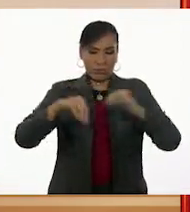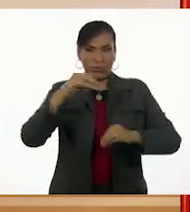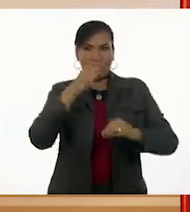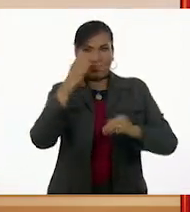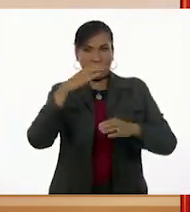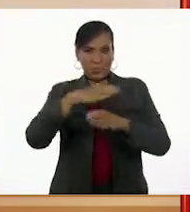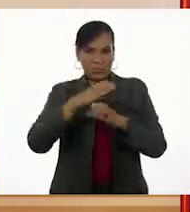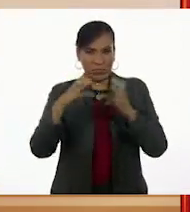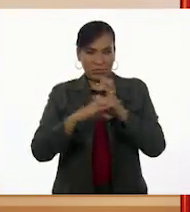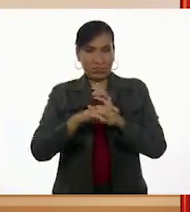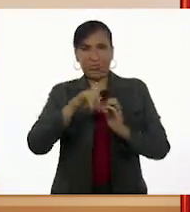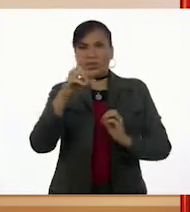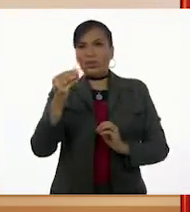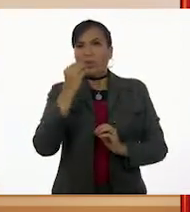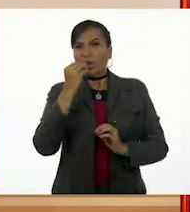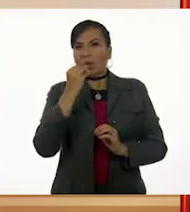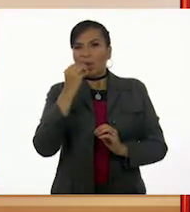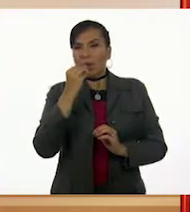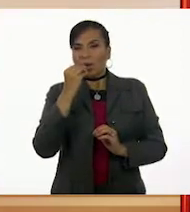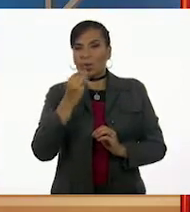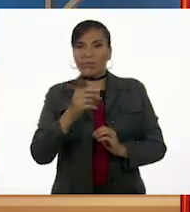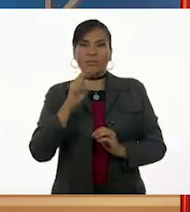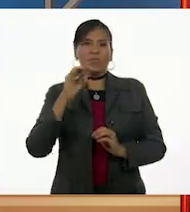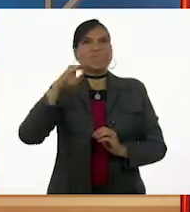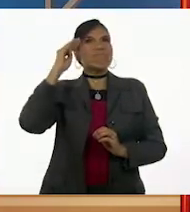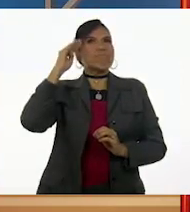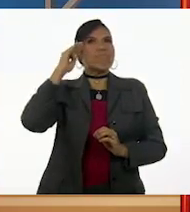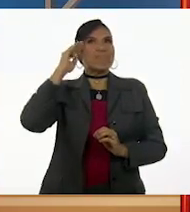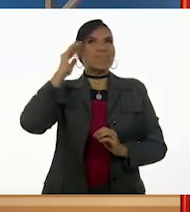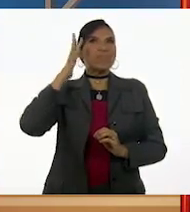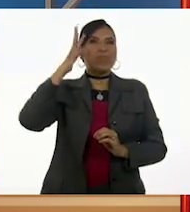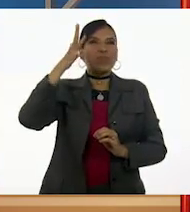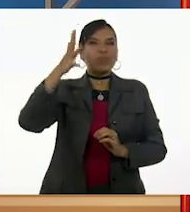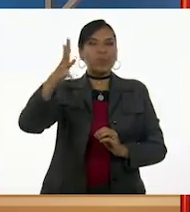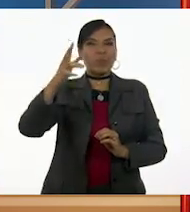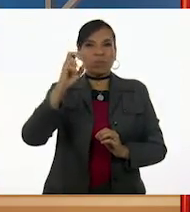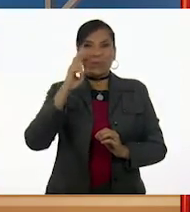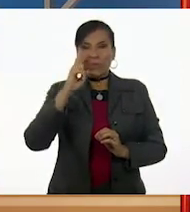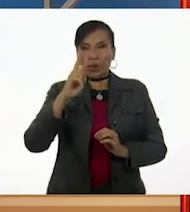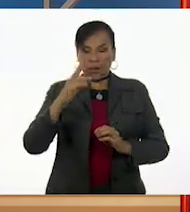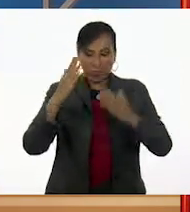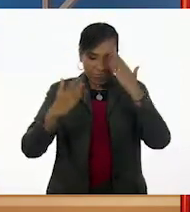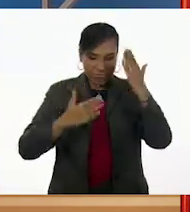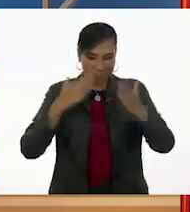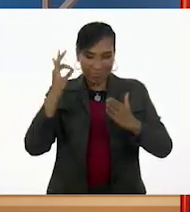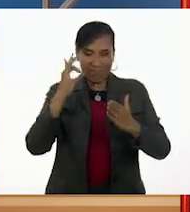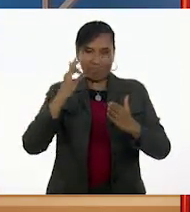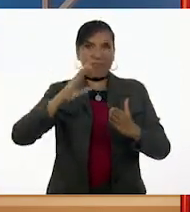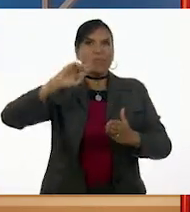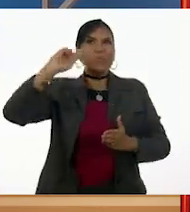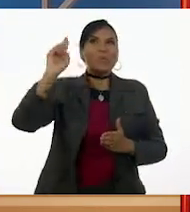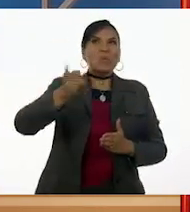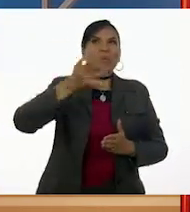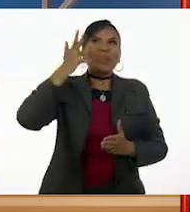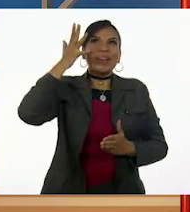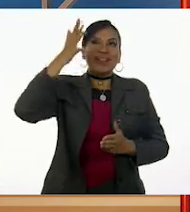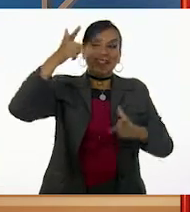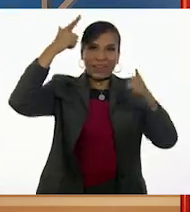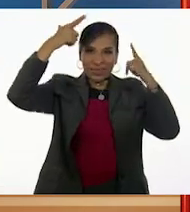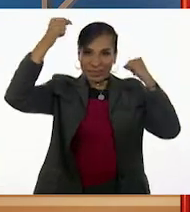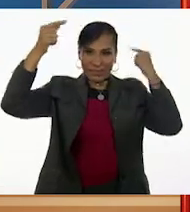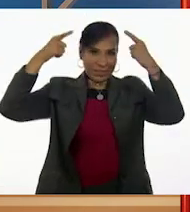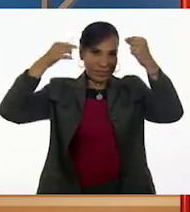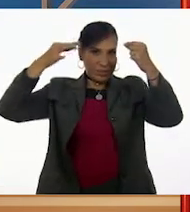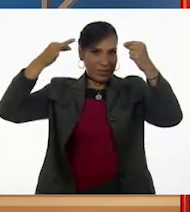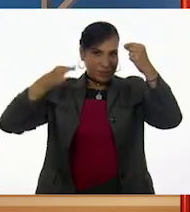y mientras comía, se imaginó su futuro. Se vio estudiando en la universidad hasta graduarse de